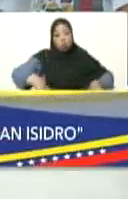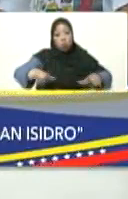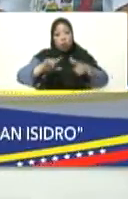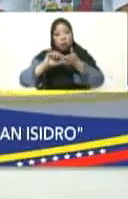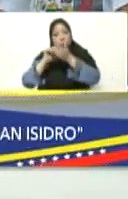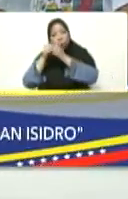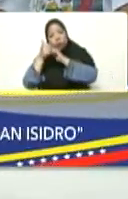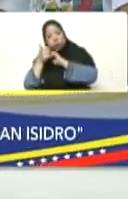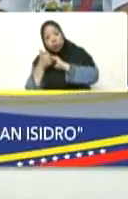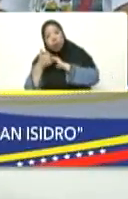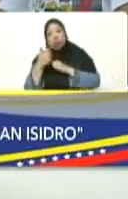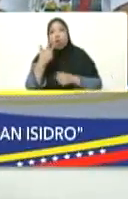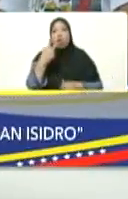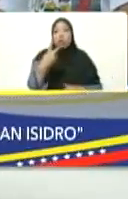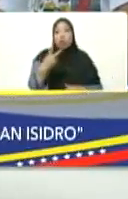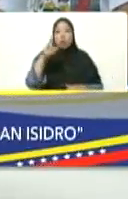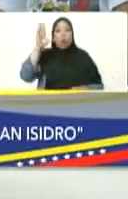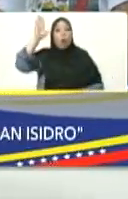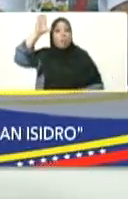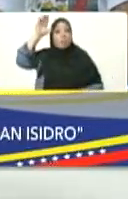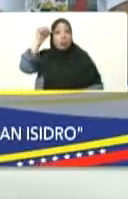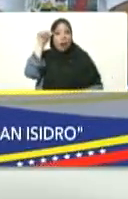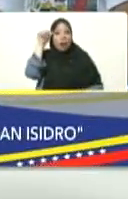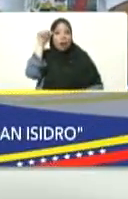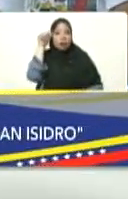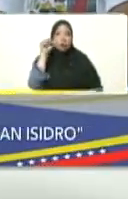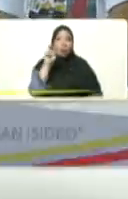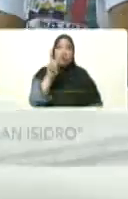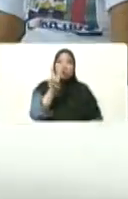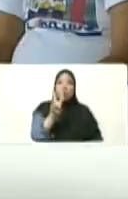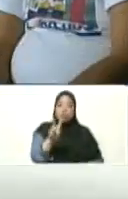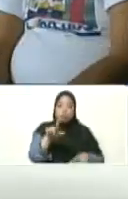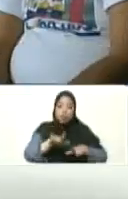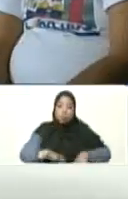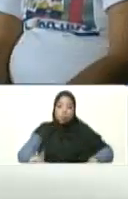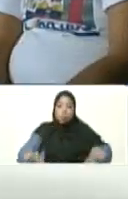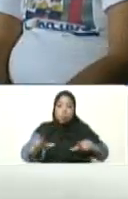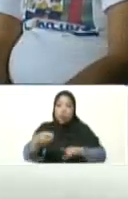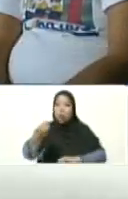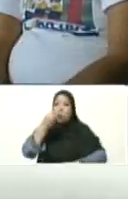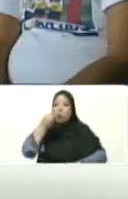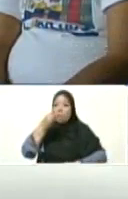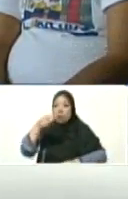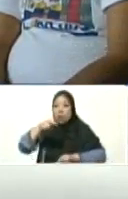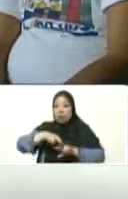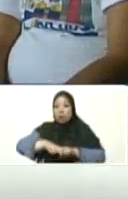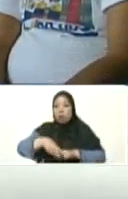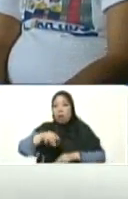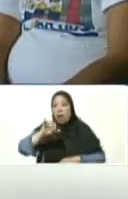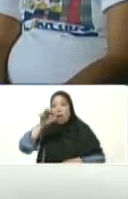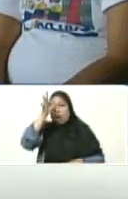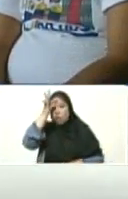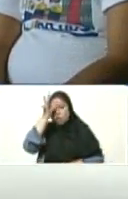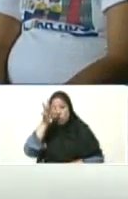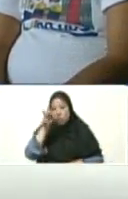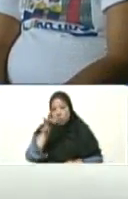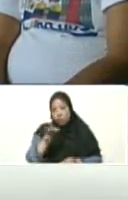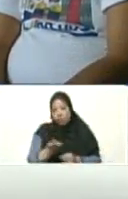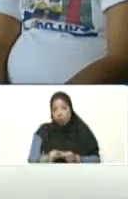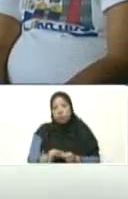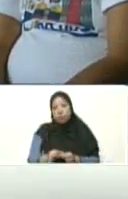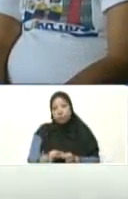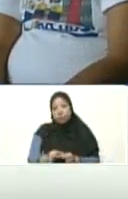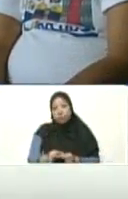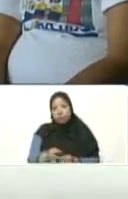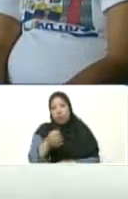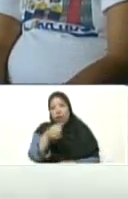dos baños, una sala comedor. miren, esto es tener fe, ¿ok? Sigan adelante,